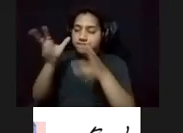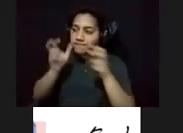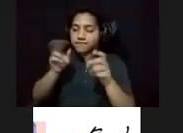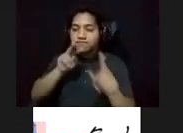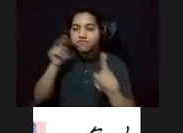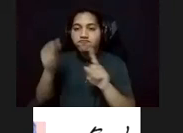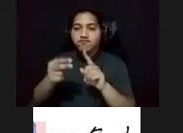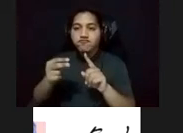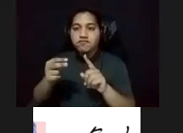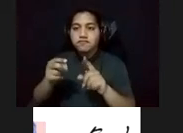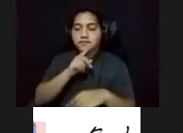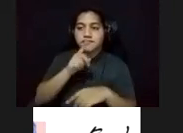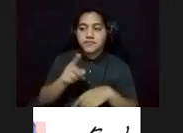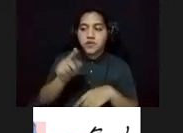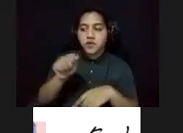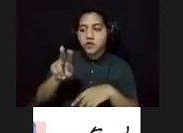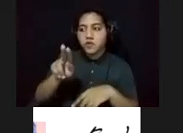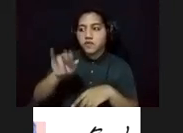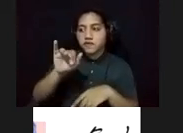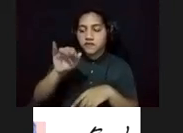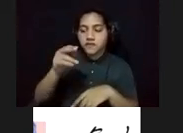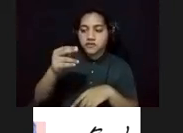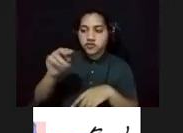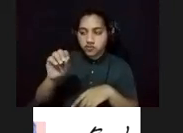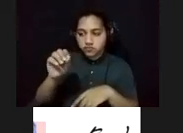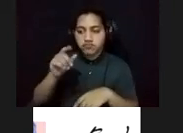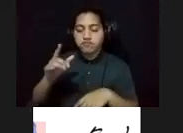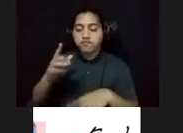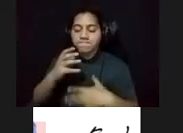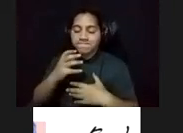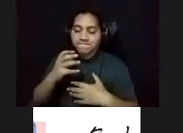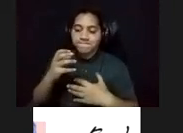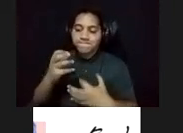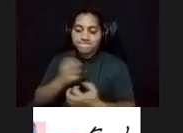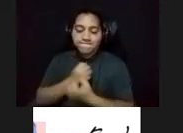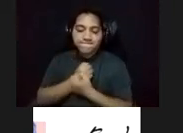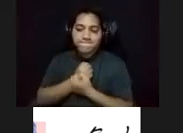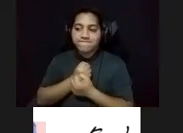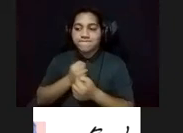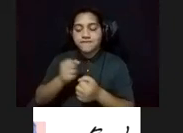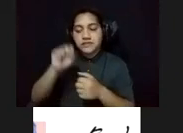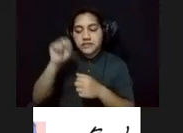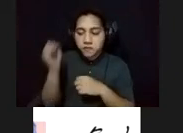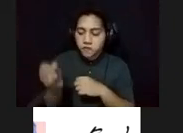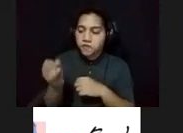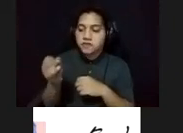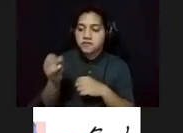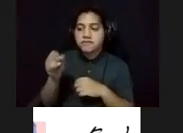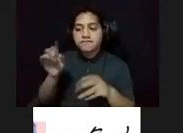Tufiño se había enamorado de San Juan y de su luz hacía un tiempo. Cierro la cita.